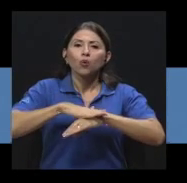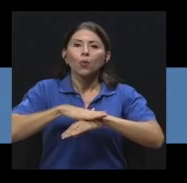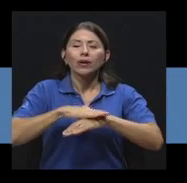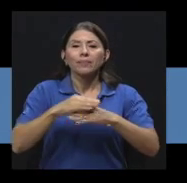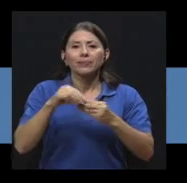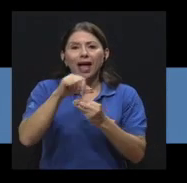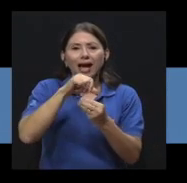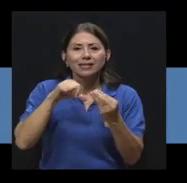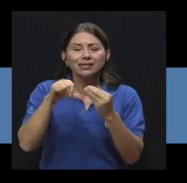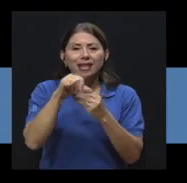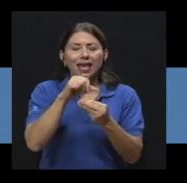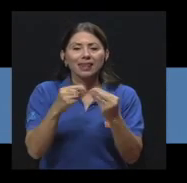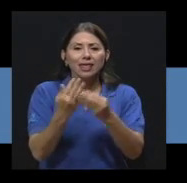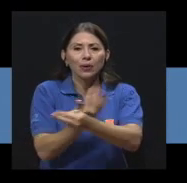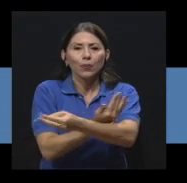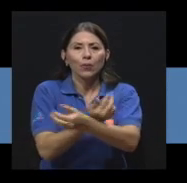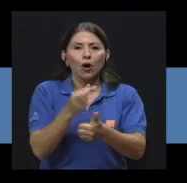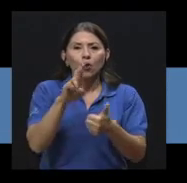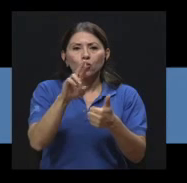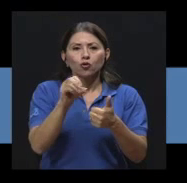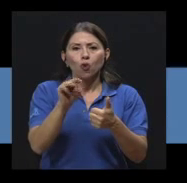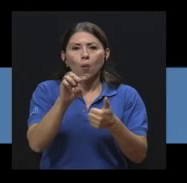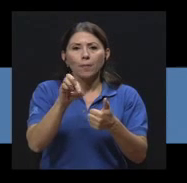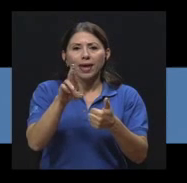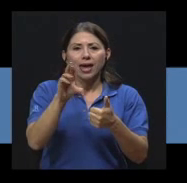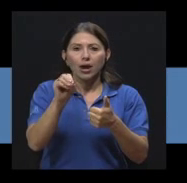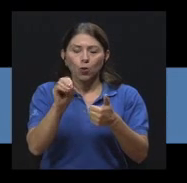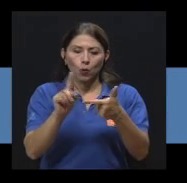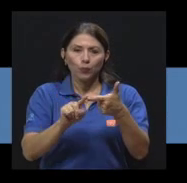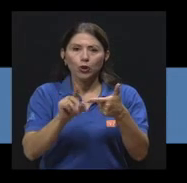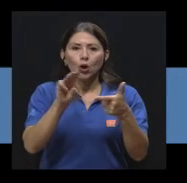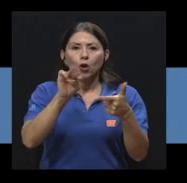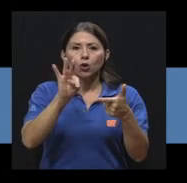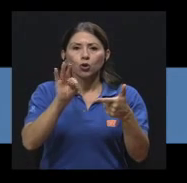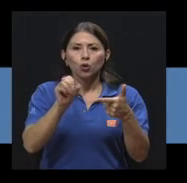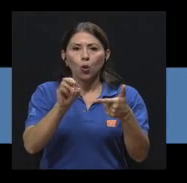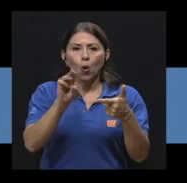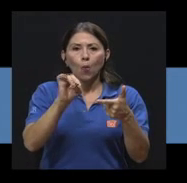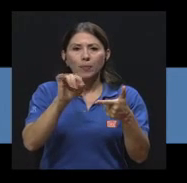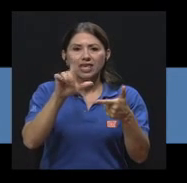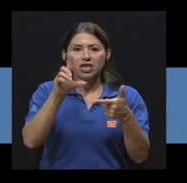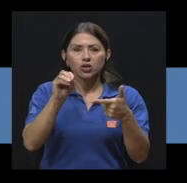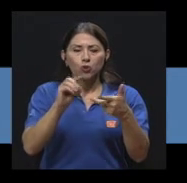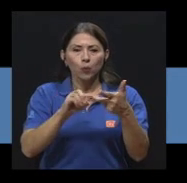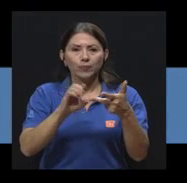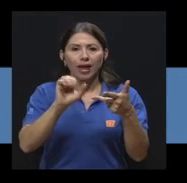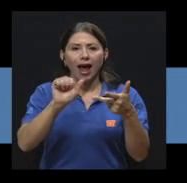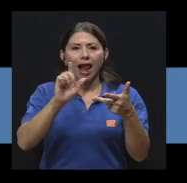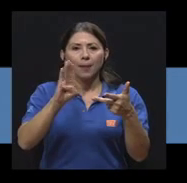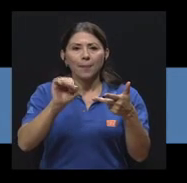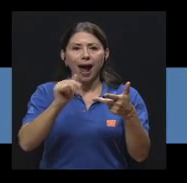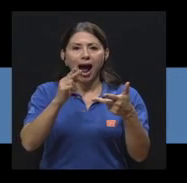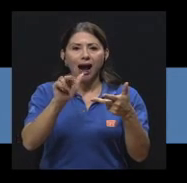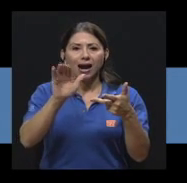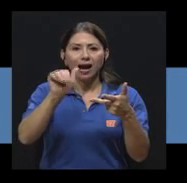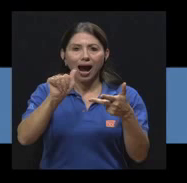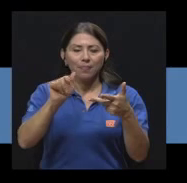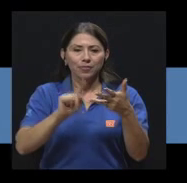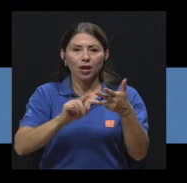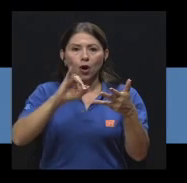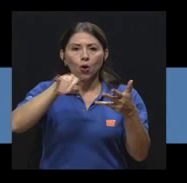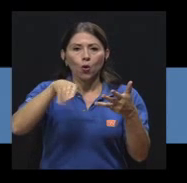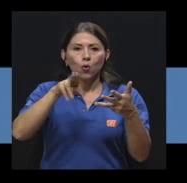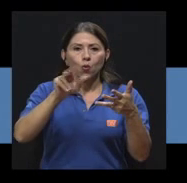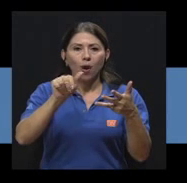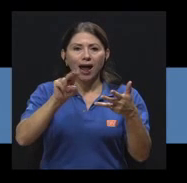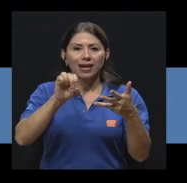aceite esencial de romero, de tomillo, de albahaca, de juanilama. Por supuesto, pues